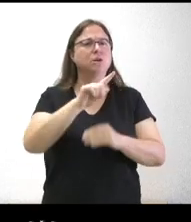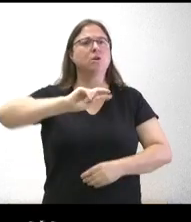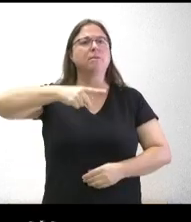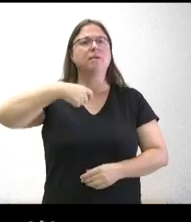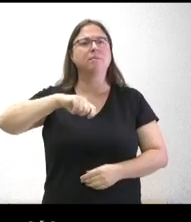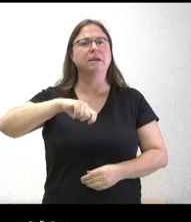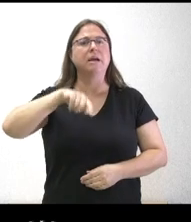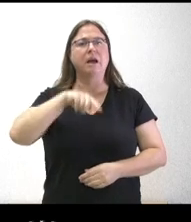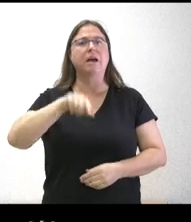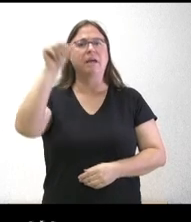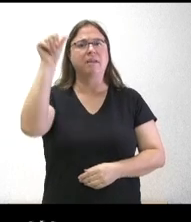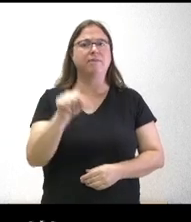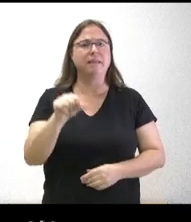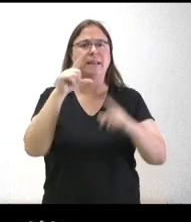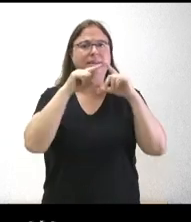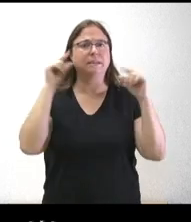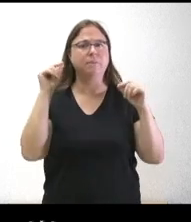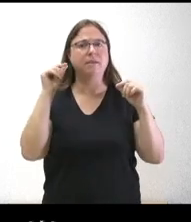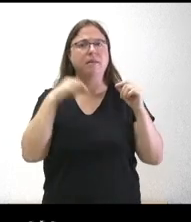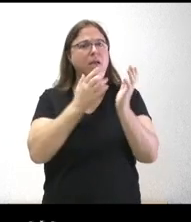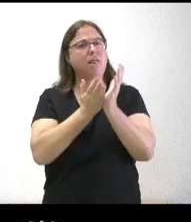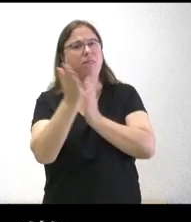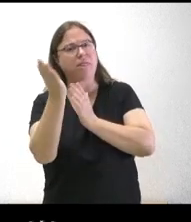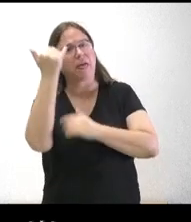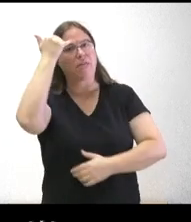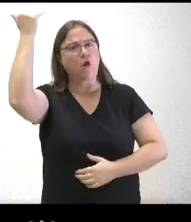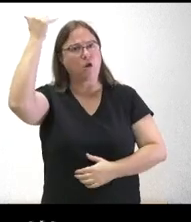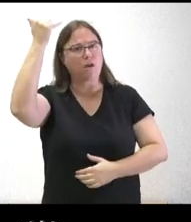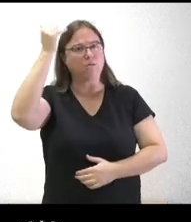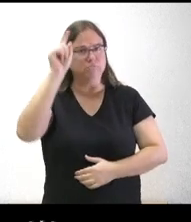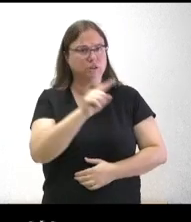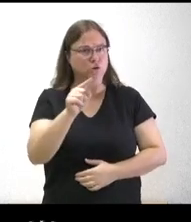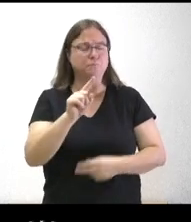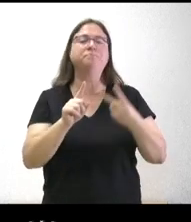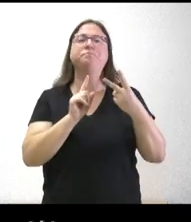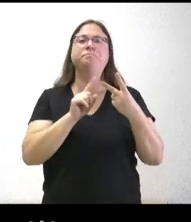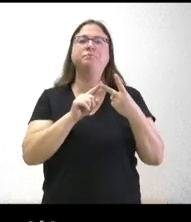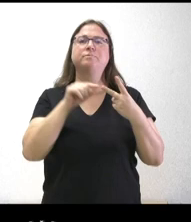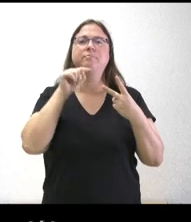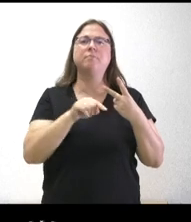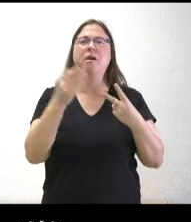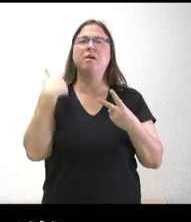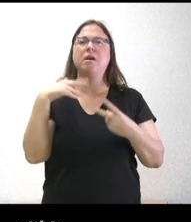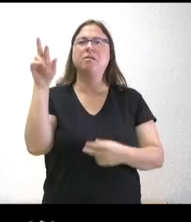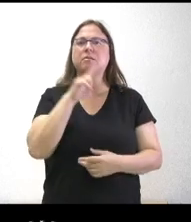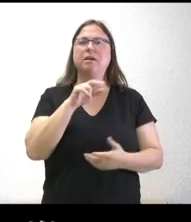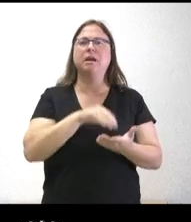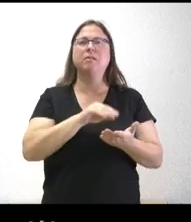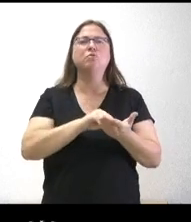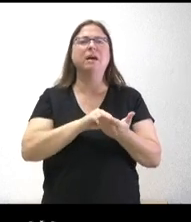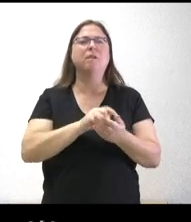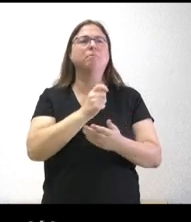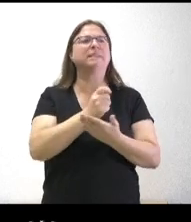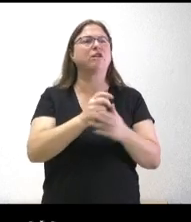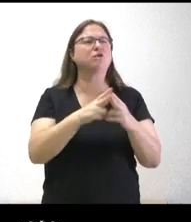de que el festival de aquí de Valladolid a Seminci se ha desviado ideológicamente y luego por otro lado ayer su socio insistió en el mensaje de que hay excesivas prestaciones